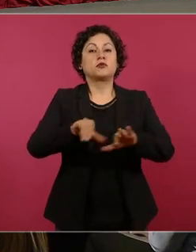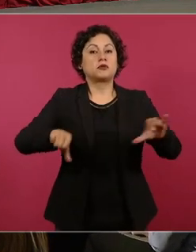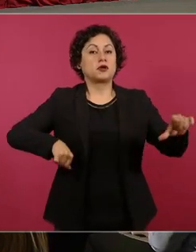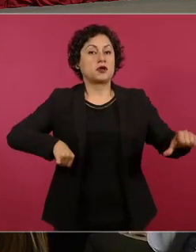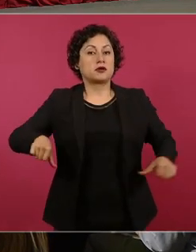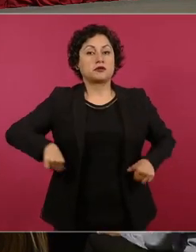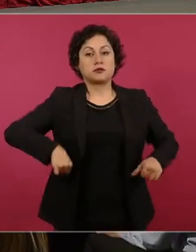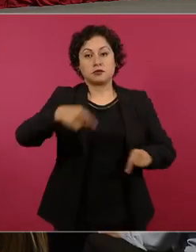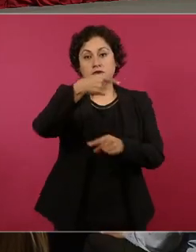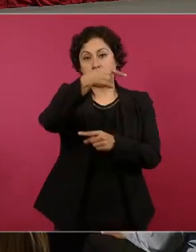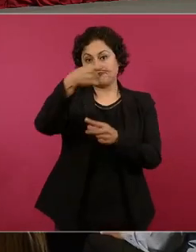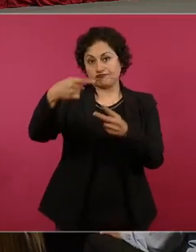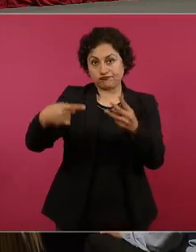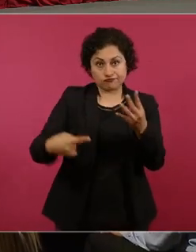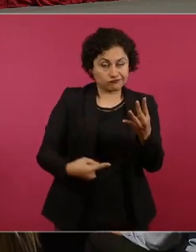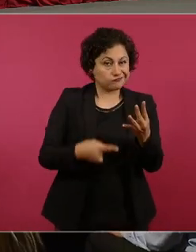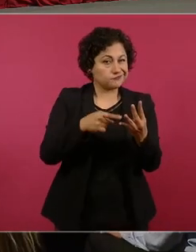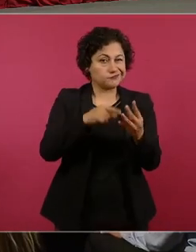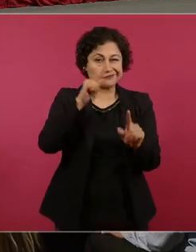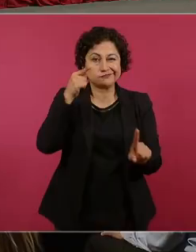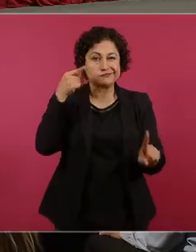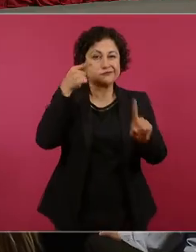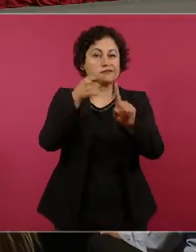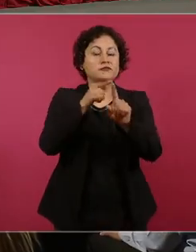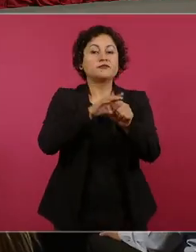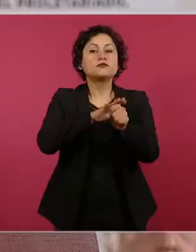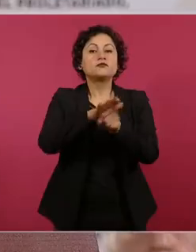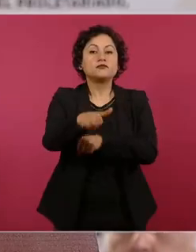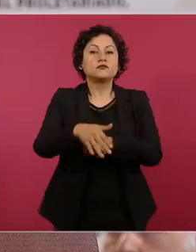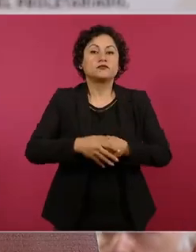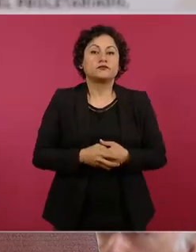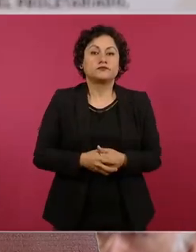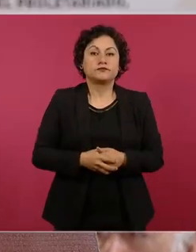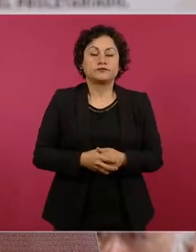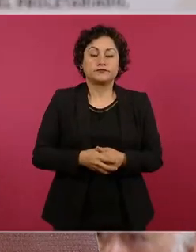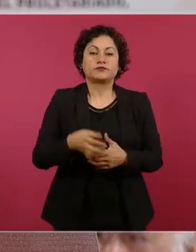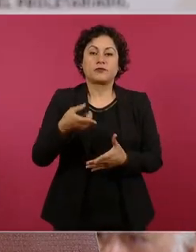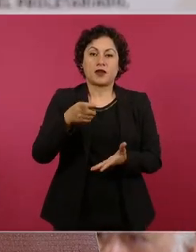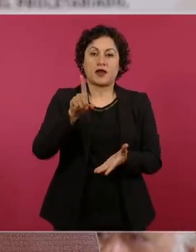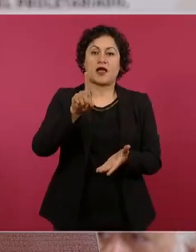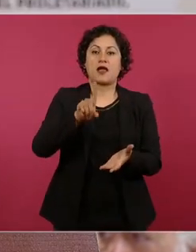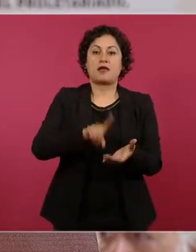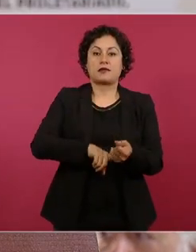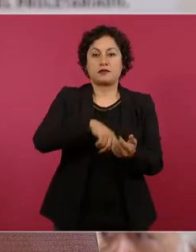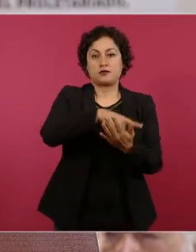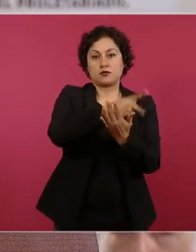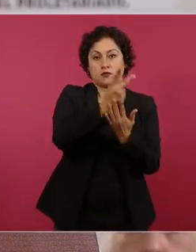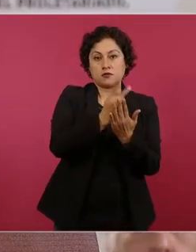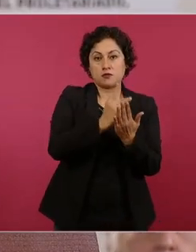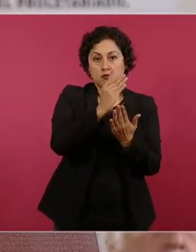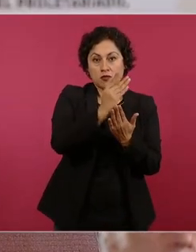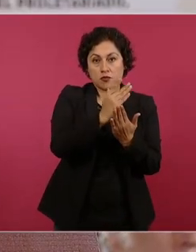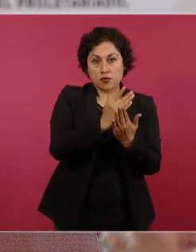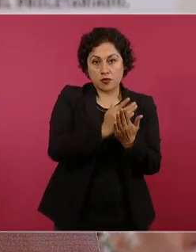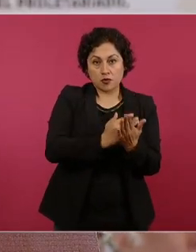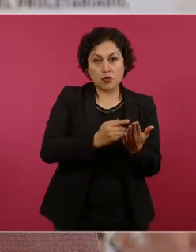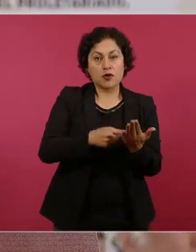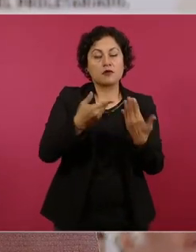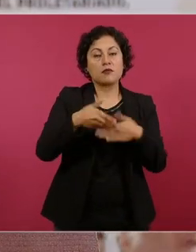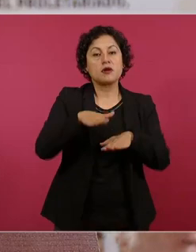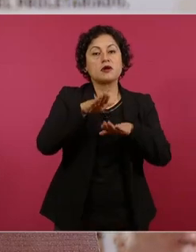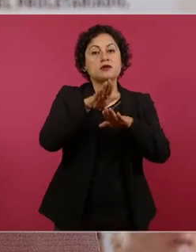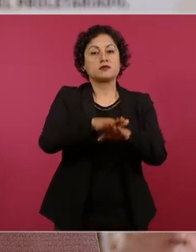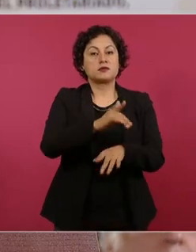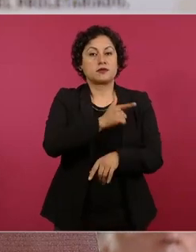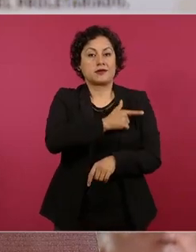Sobre lo que tenemos ya en el programa para la construcción de cuarteles de la Guardia Nacional.